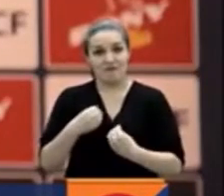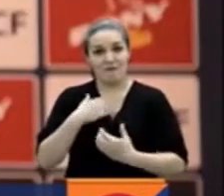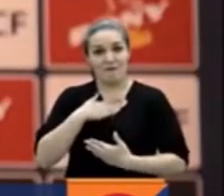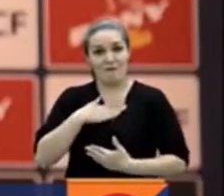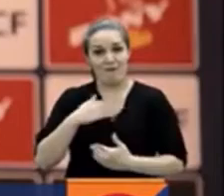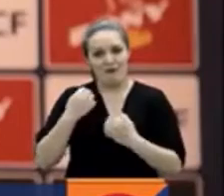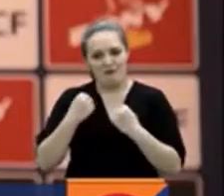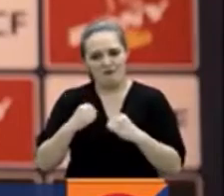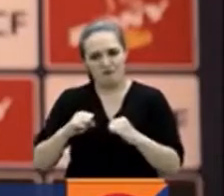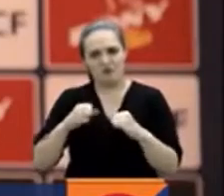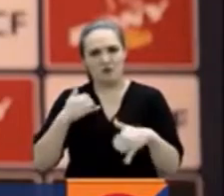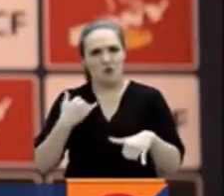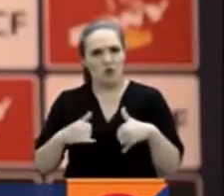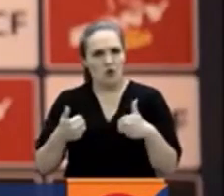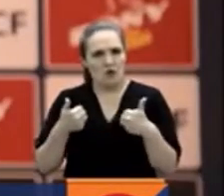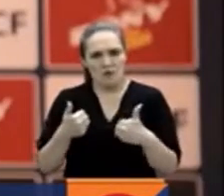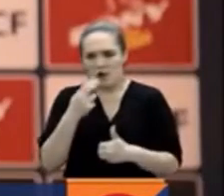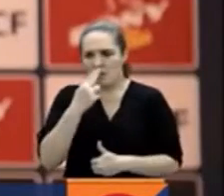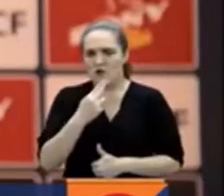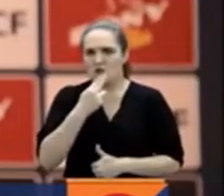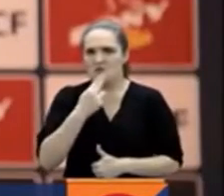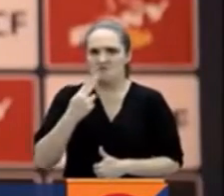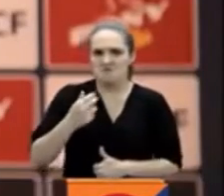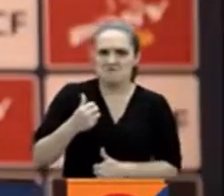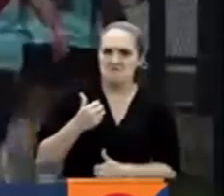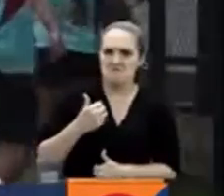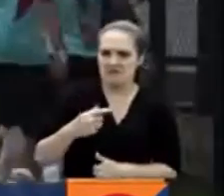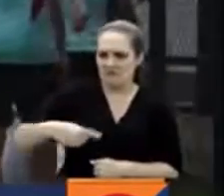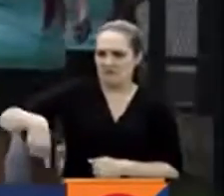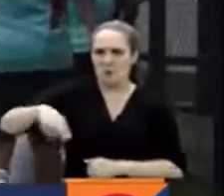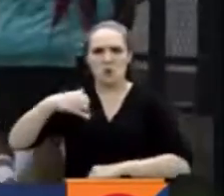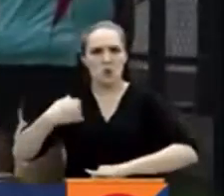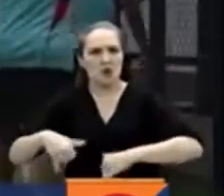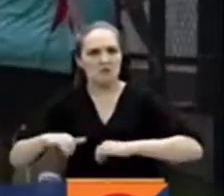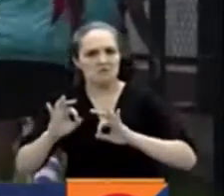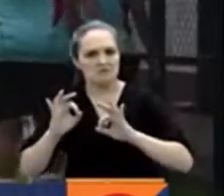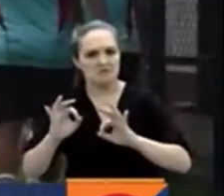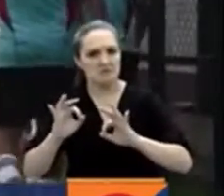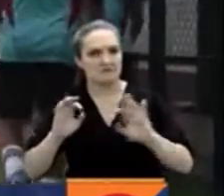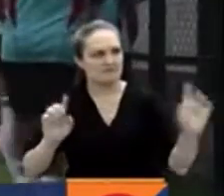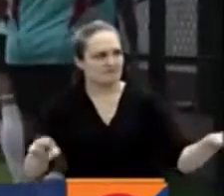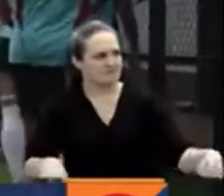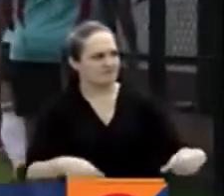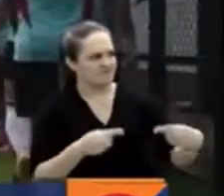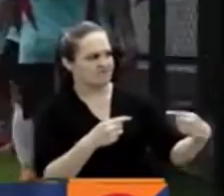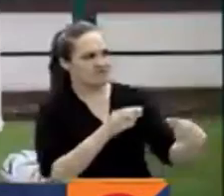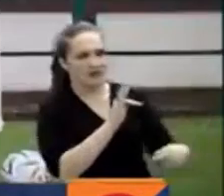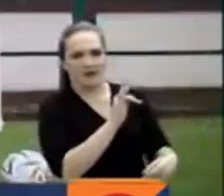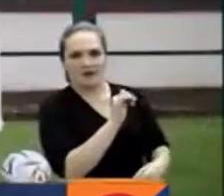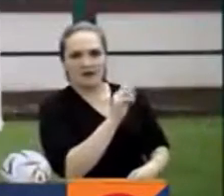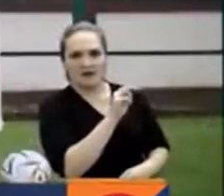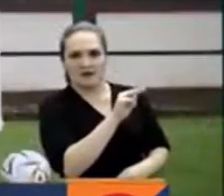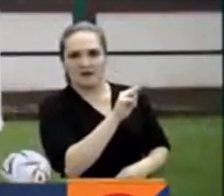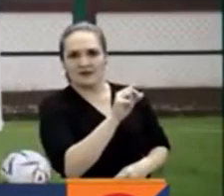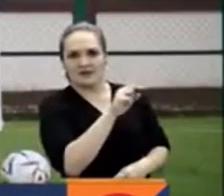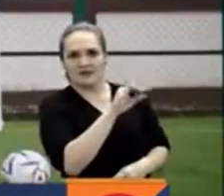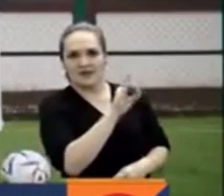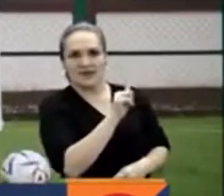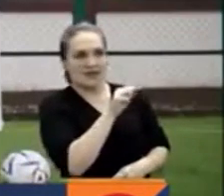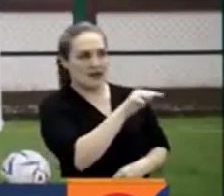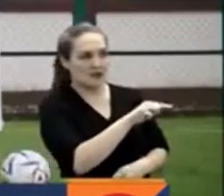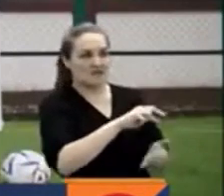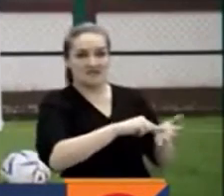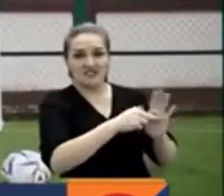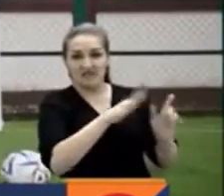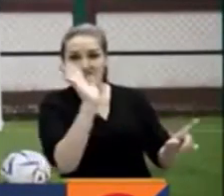el juego, el compromiso, la entrega de nuestras jugadoras. Contra Tanzania, como con cualquier rival, la filosofía es el respeto.